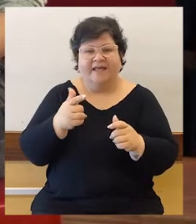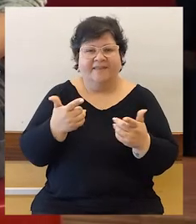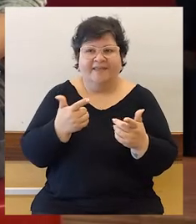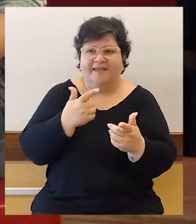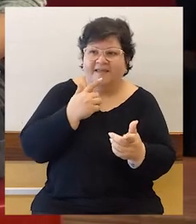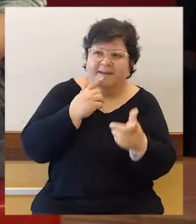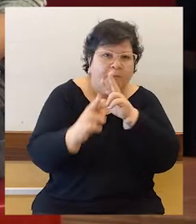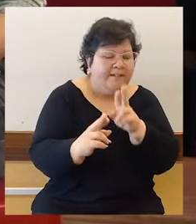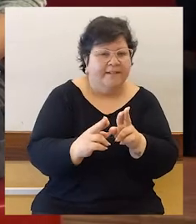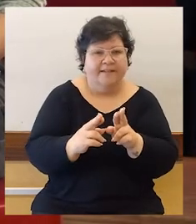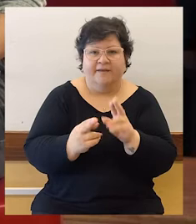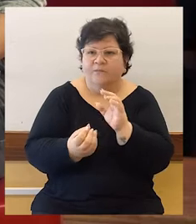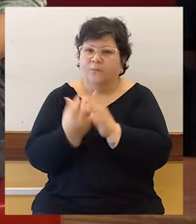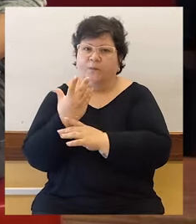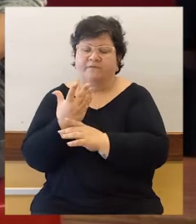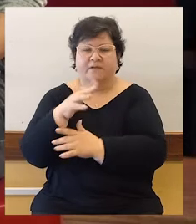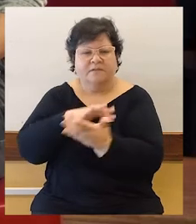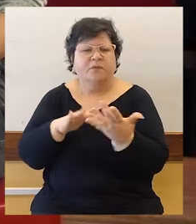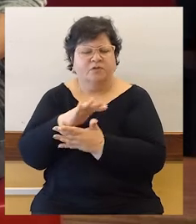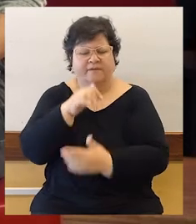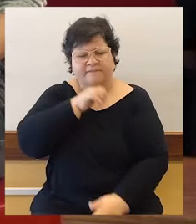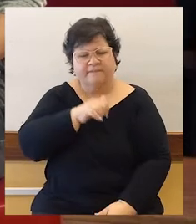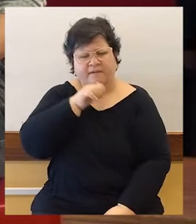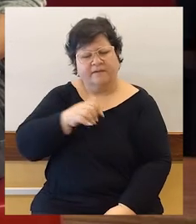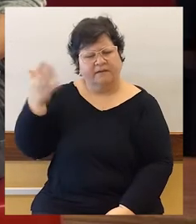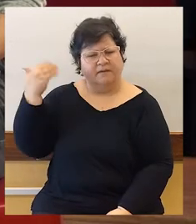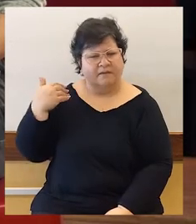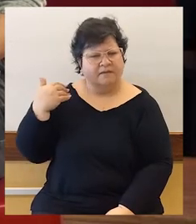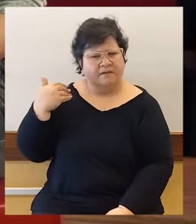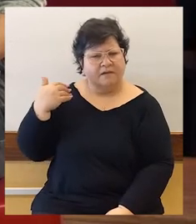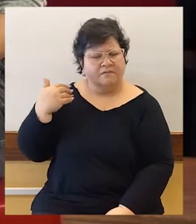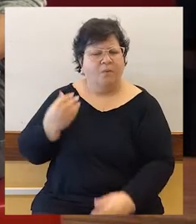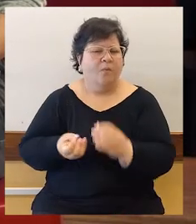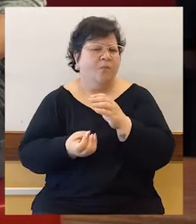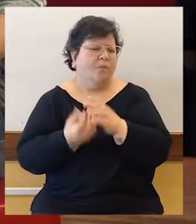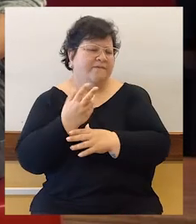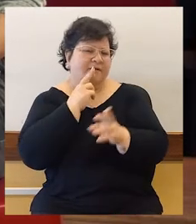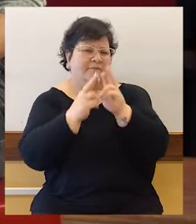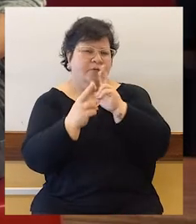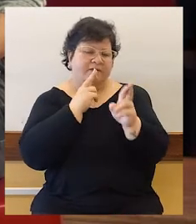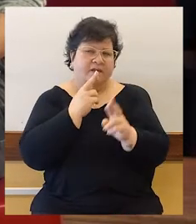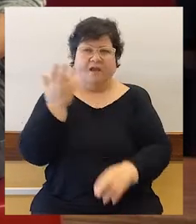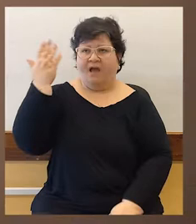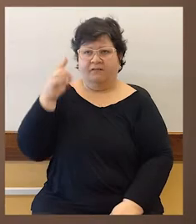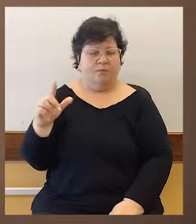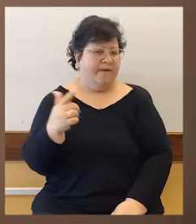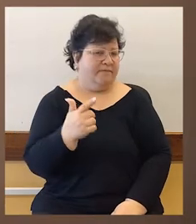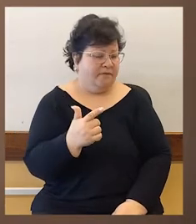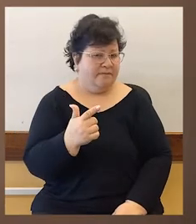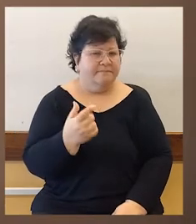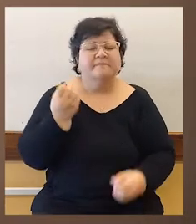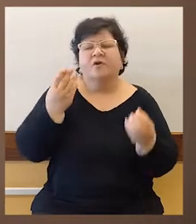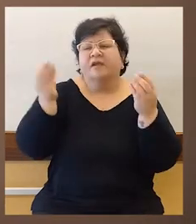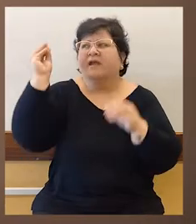respuesta nueva a situaciones viejas. O nuevas respuestas que antes no tenía. ¿Y por qué